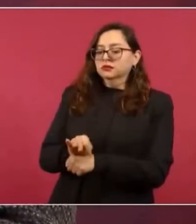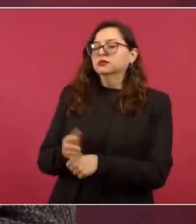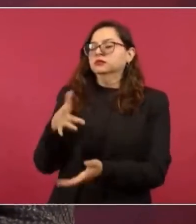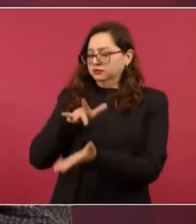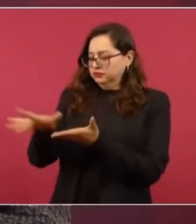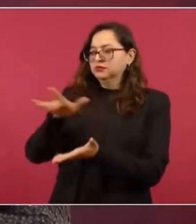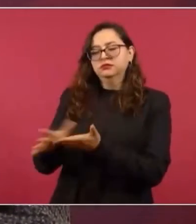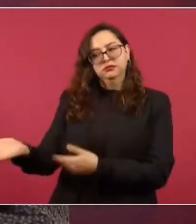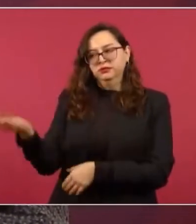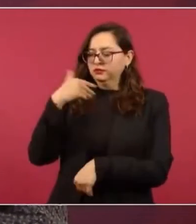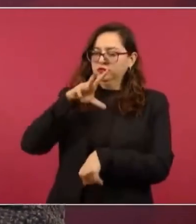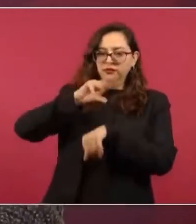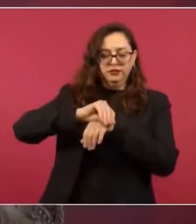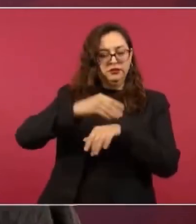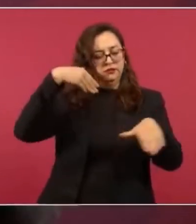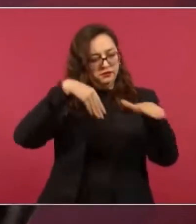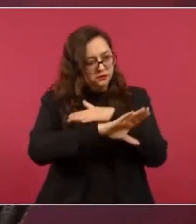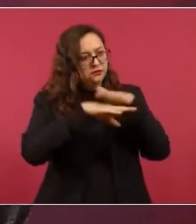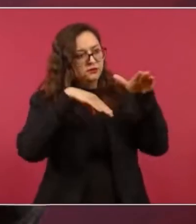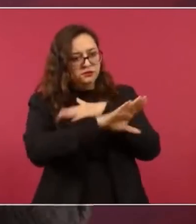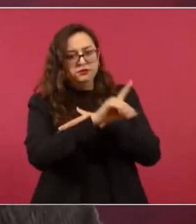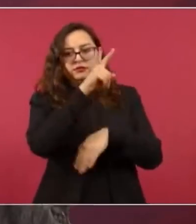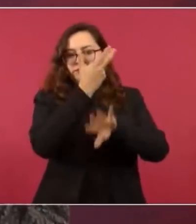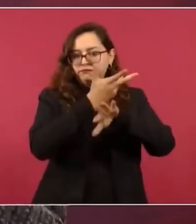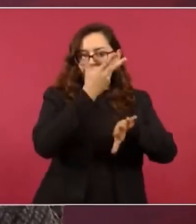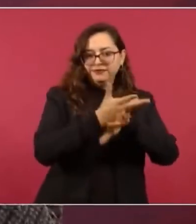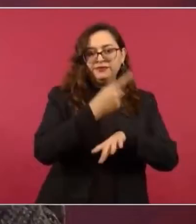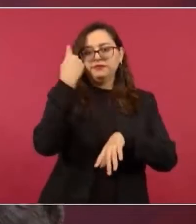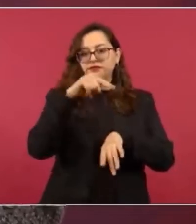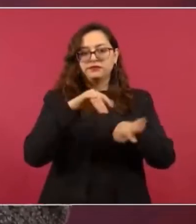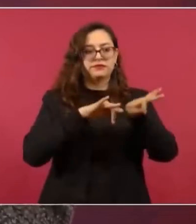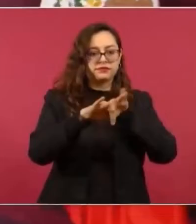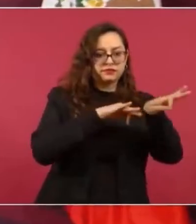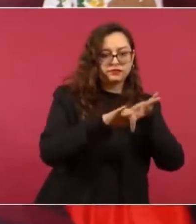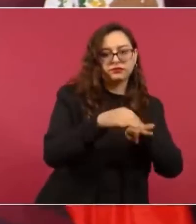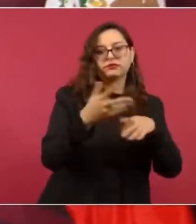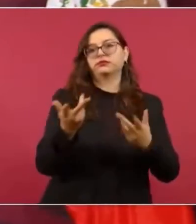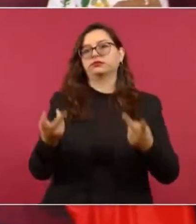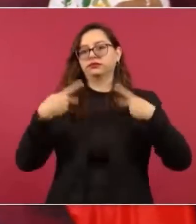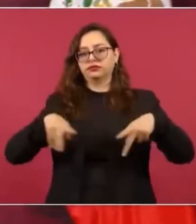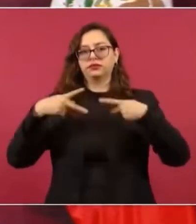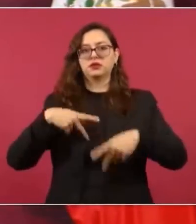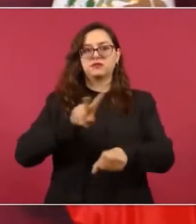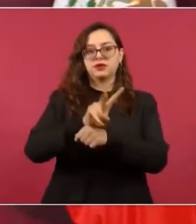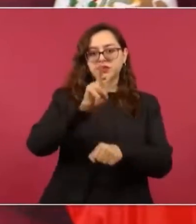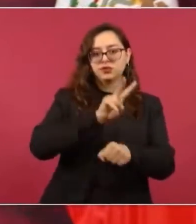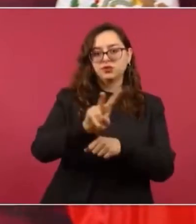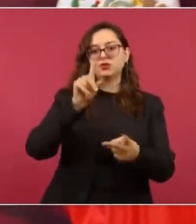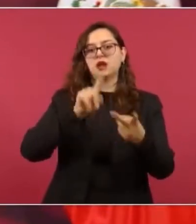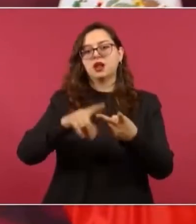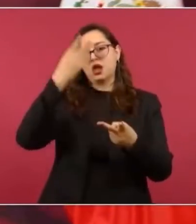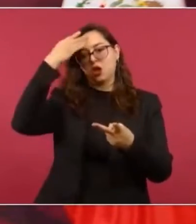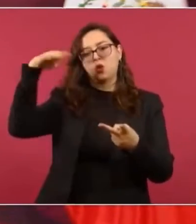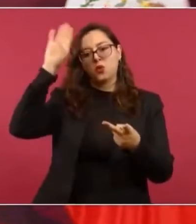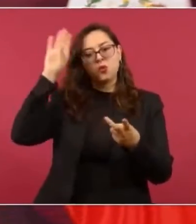para hermanos venezolanos, cubanos, cubanos, nicaragüenses,